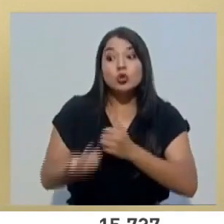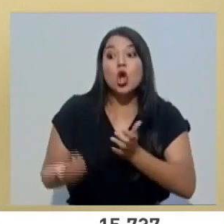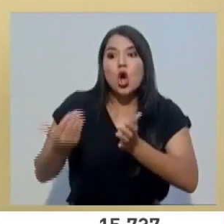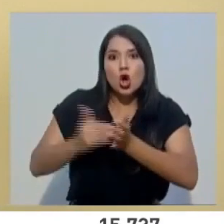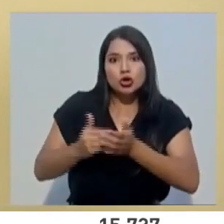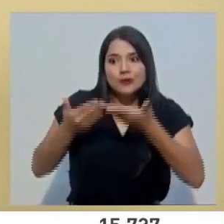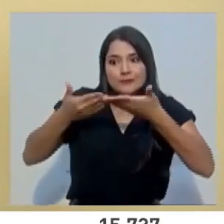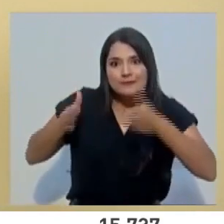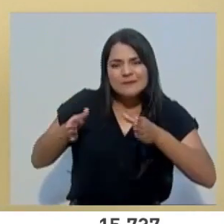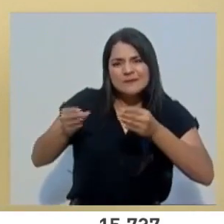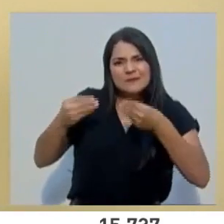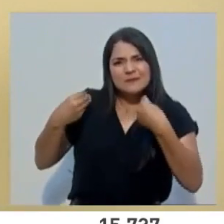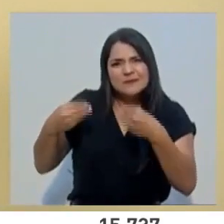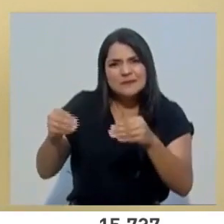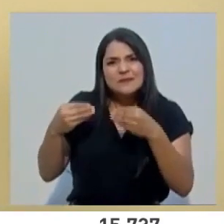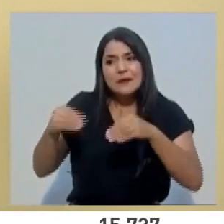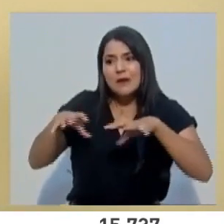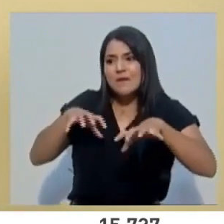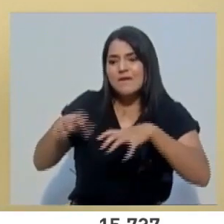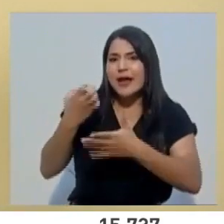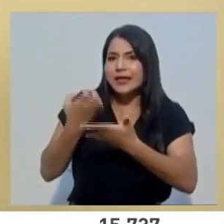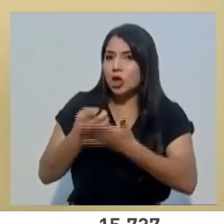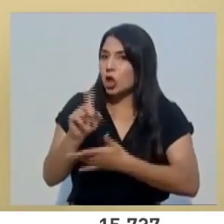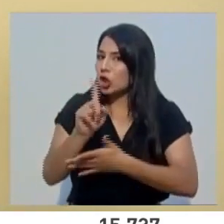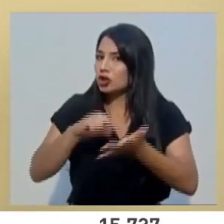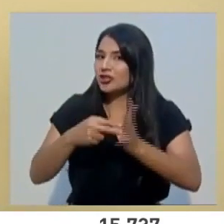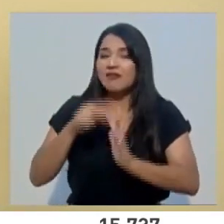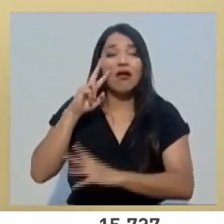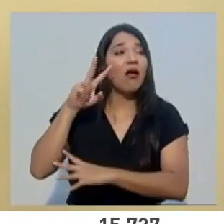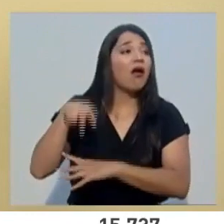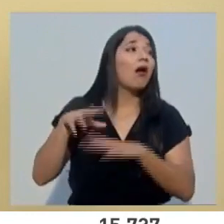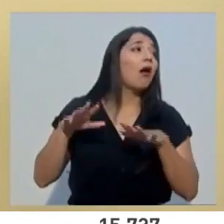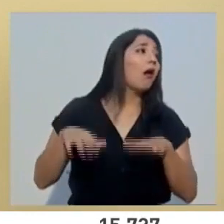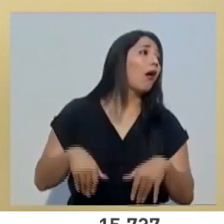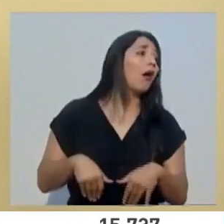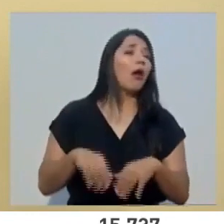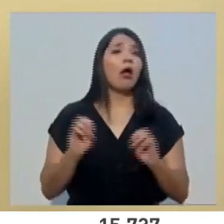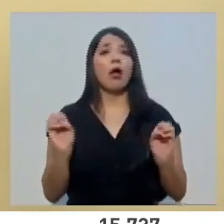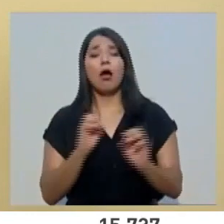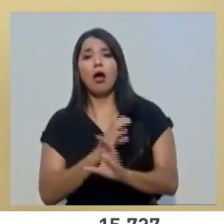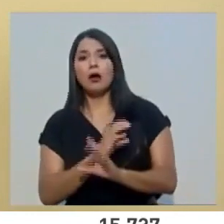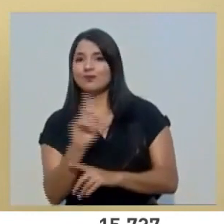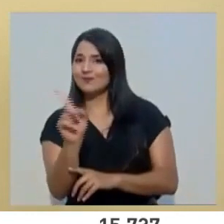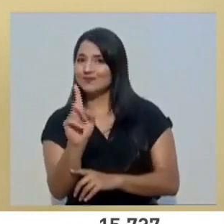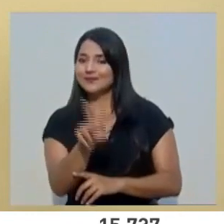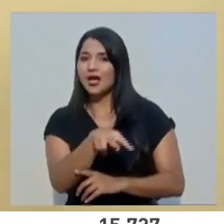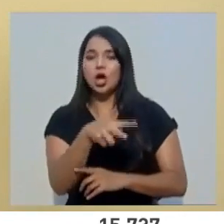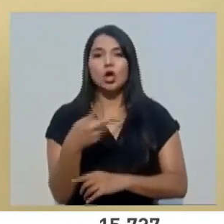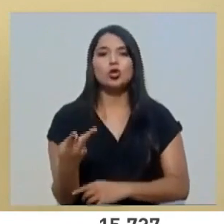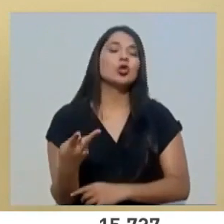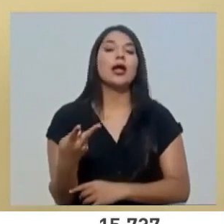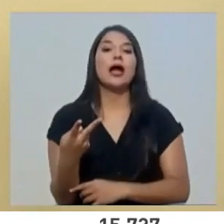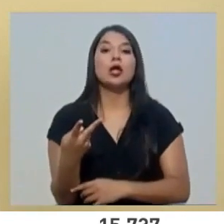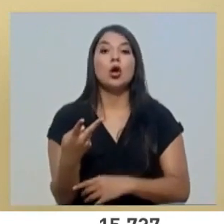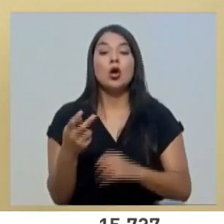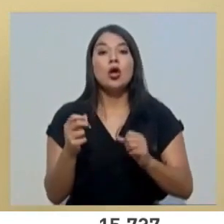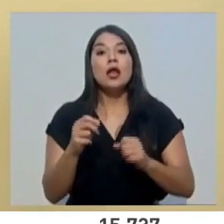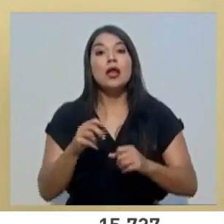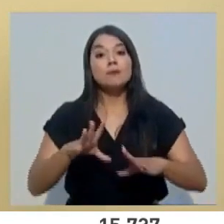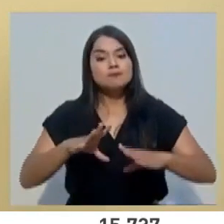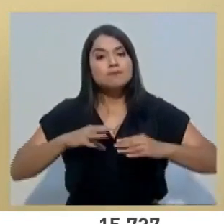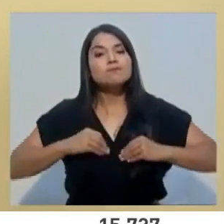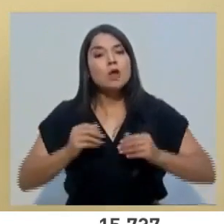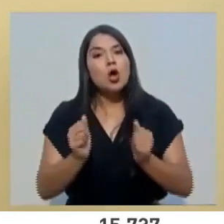actividades económicas no es sinónimo de descuido ni de relajamiento. Al contrario, que esto, el ejercicio